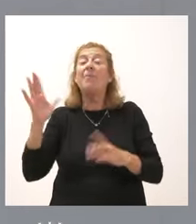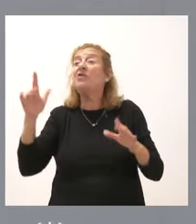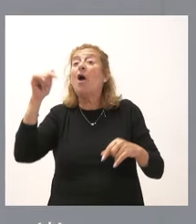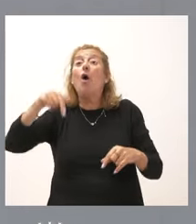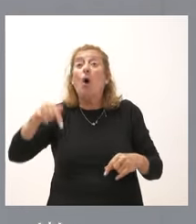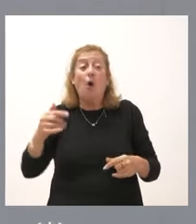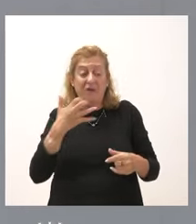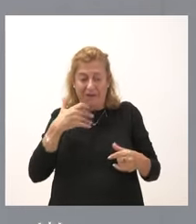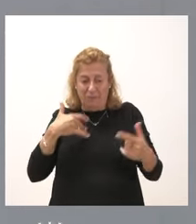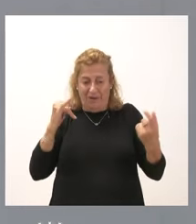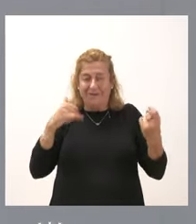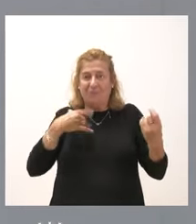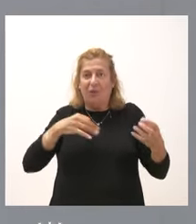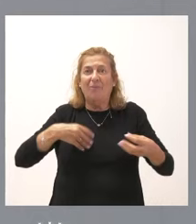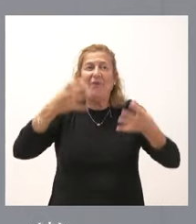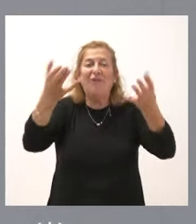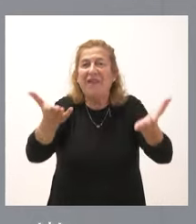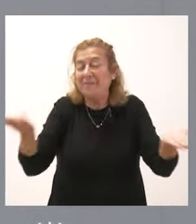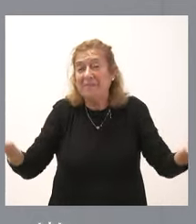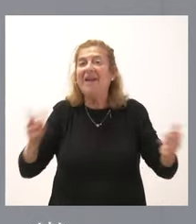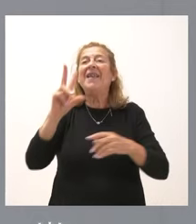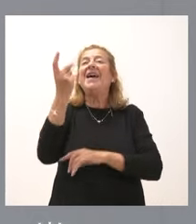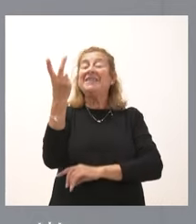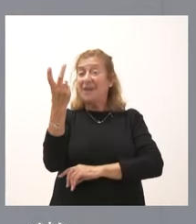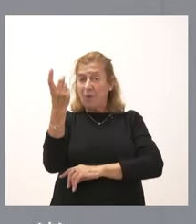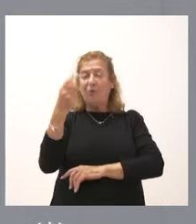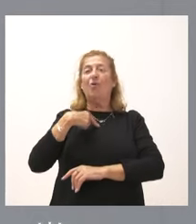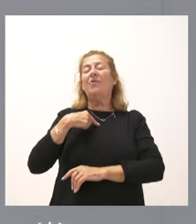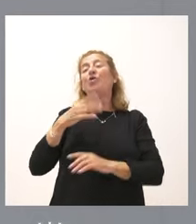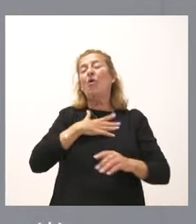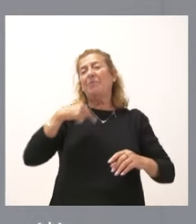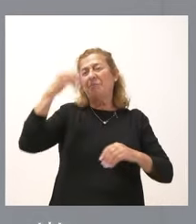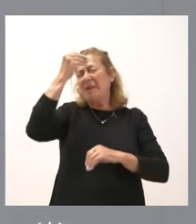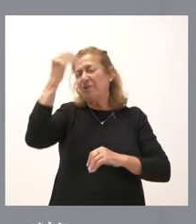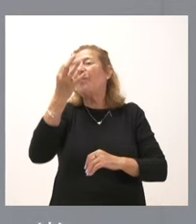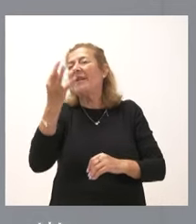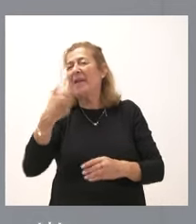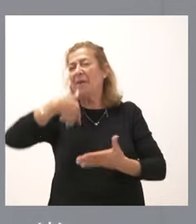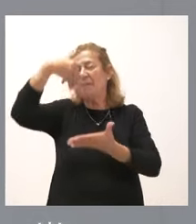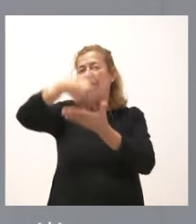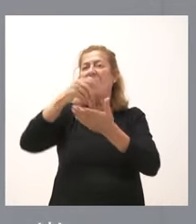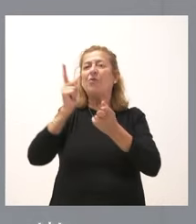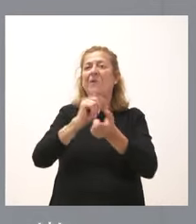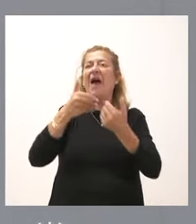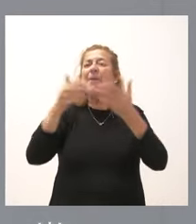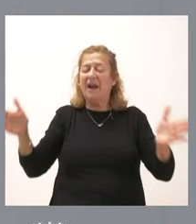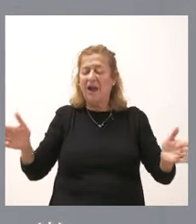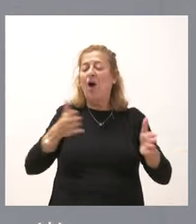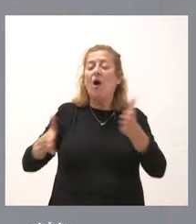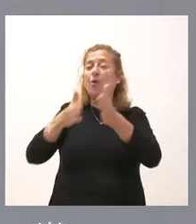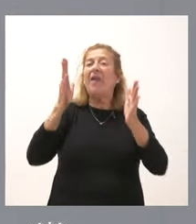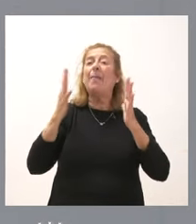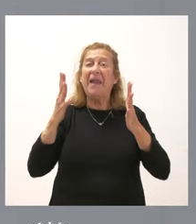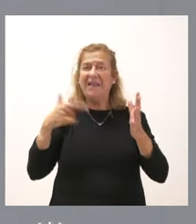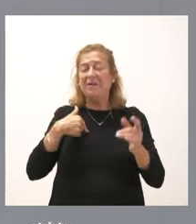tuviéramos, también se lo podríamos ofrecer. Lo segundo que usted plantea en nuestra posición respecto a la petición de reapertura de la Ruta de la Plata. Estábamos en